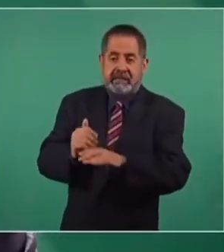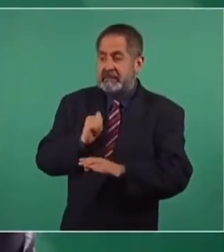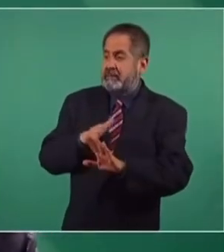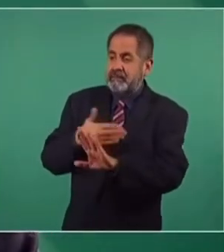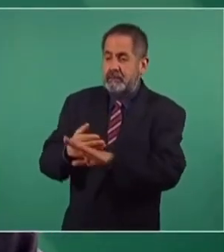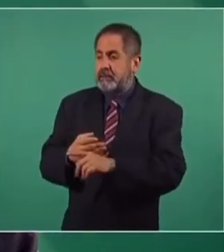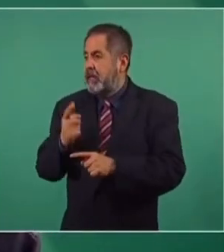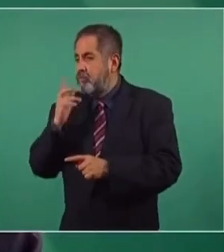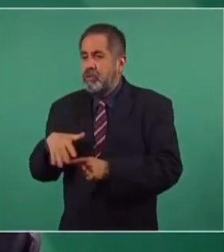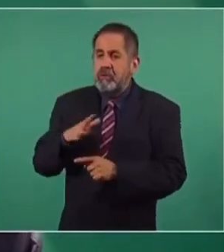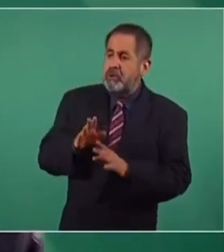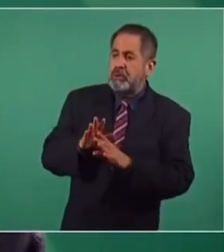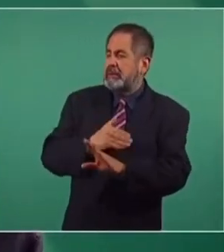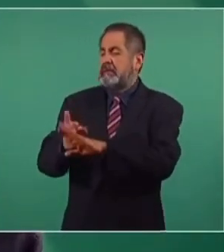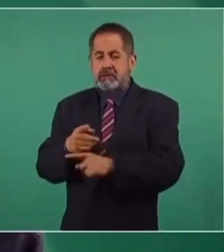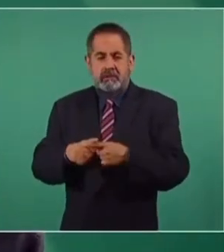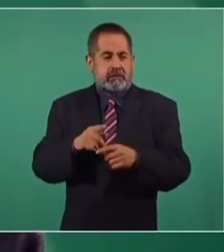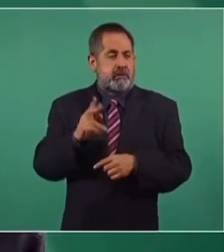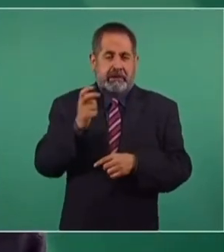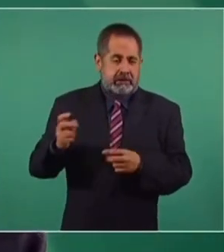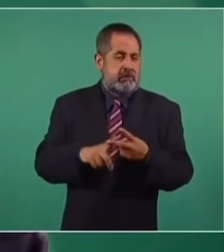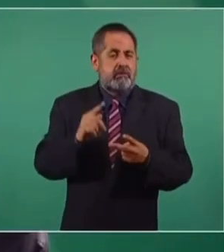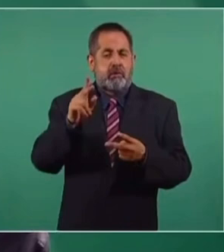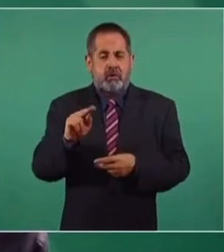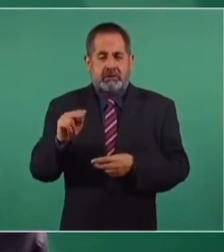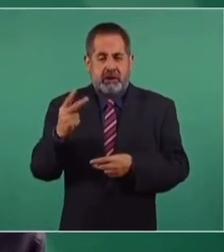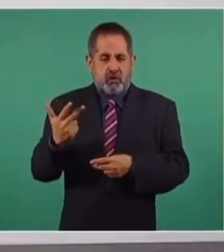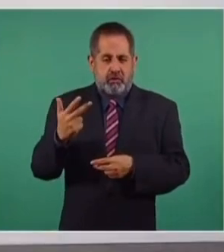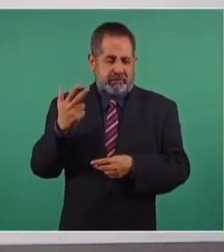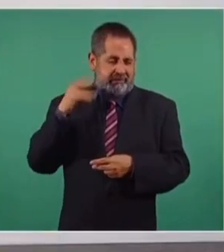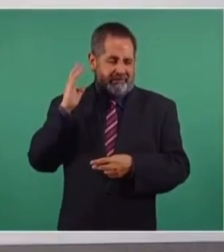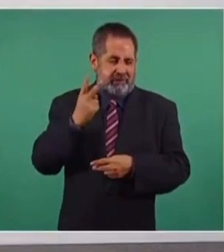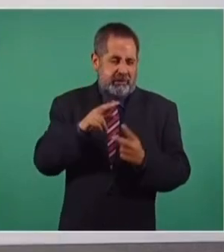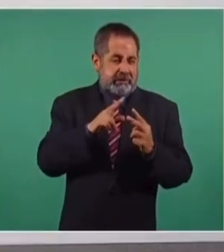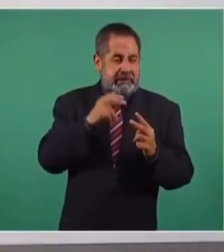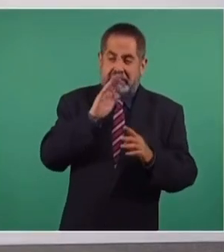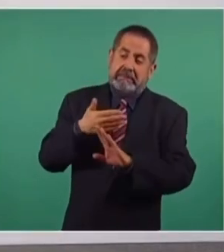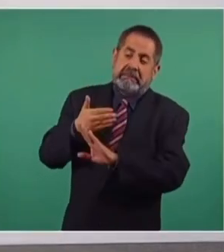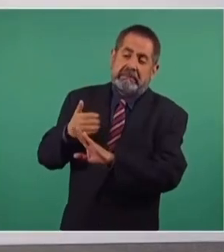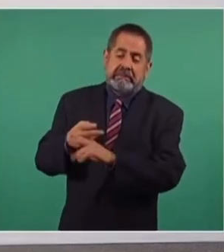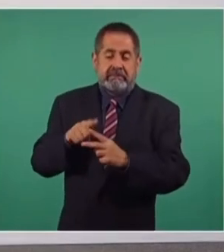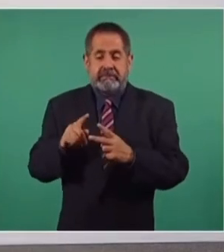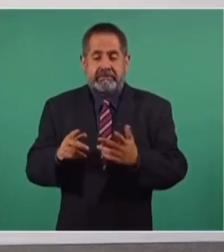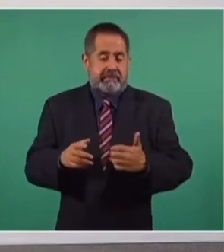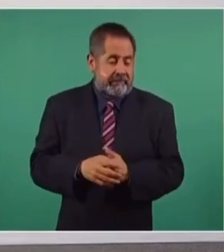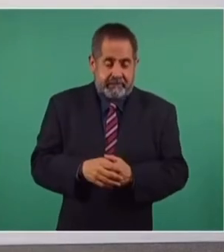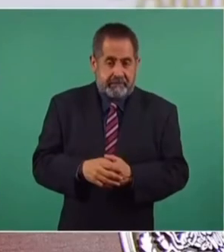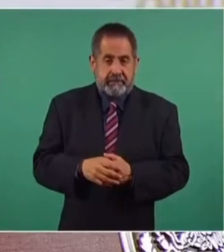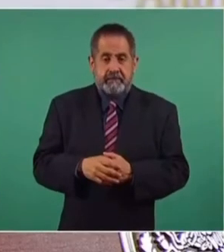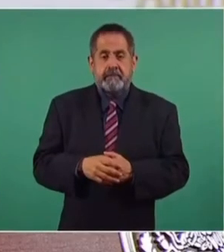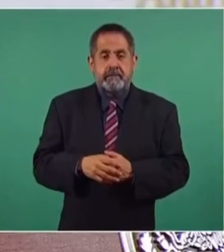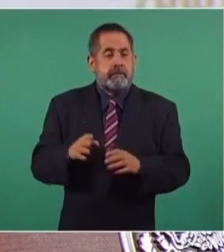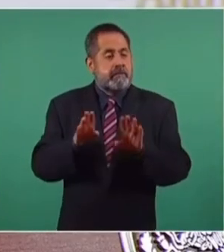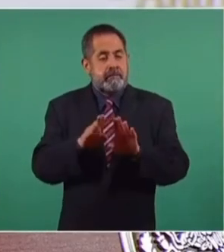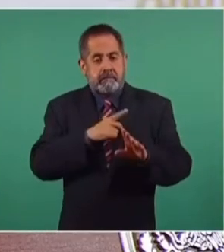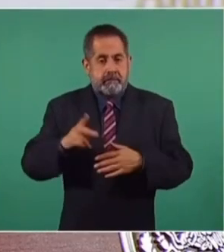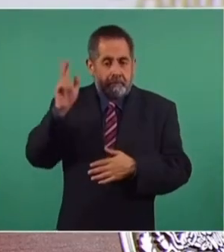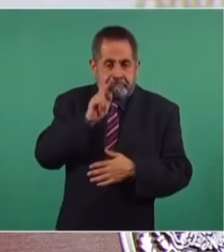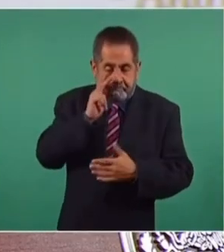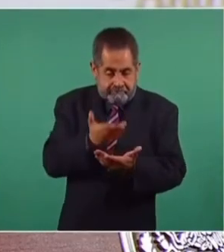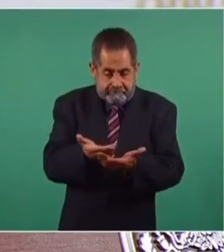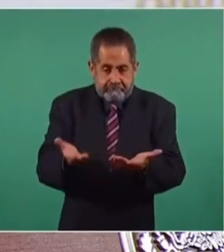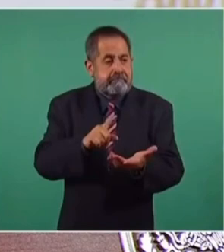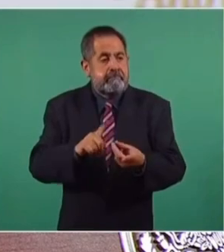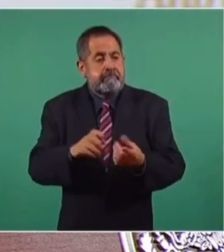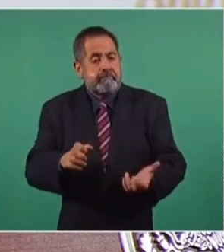Si no es por eso, es por lo del 88. Son los dos temas. Y lo que se tiene que tener son pruebas.